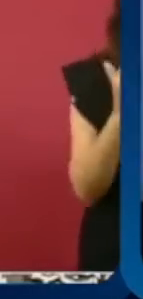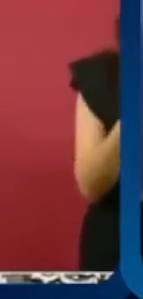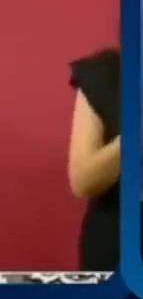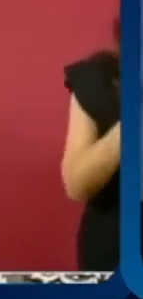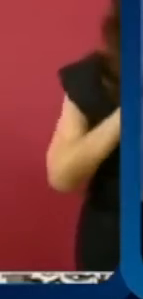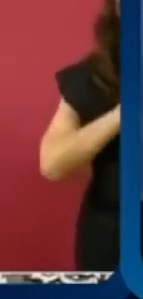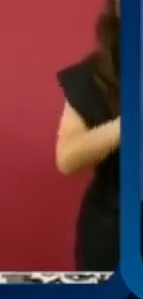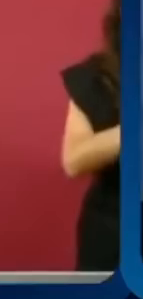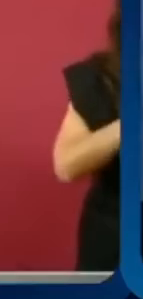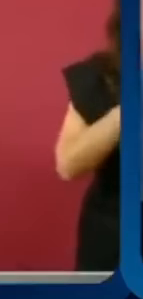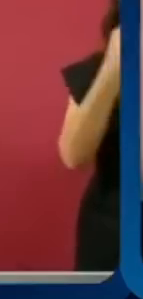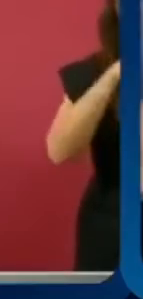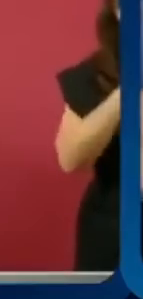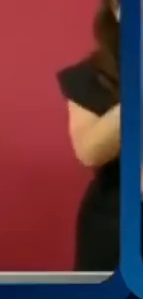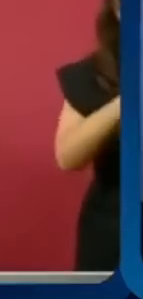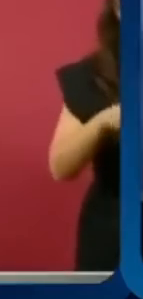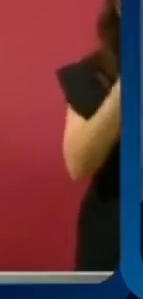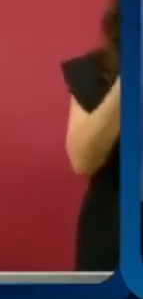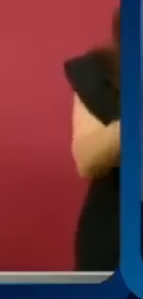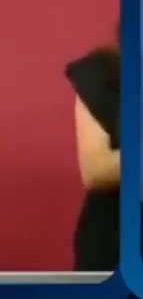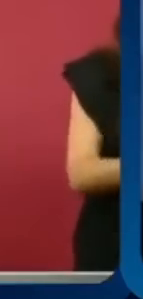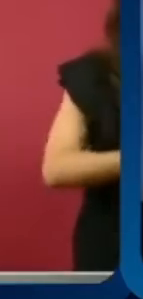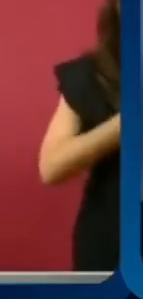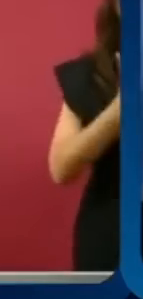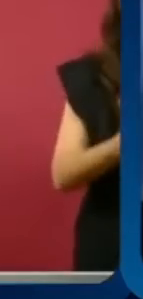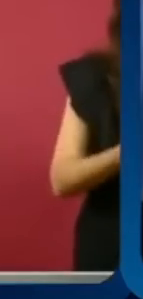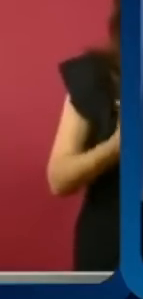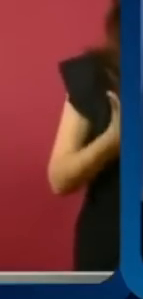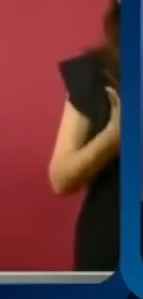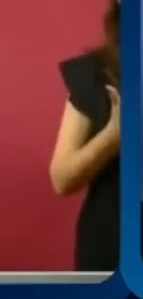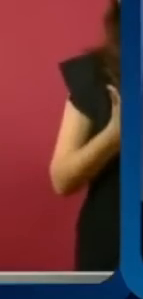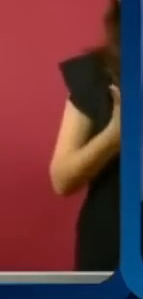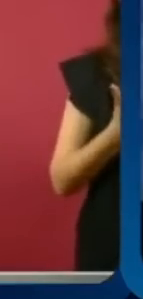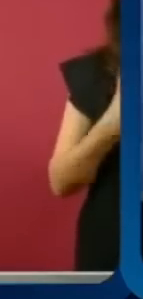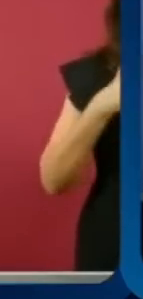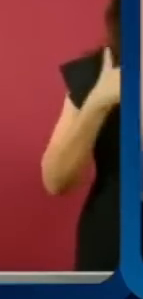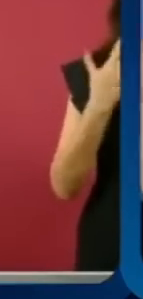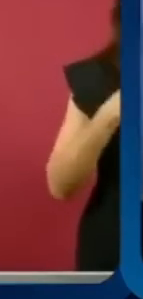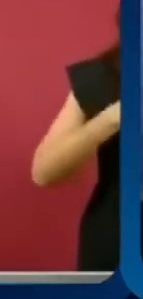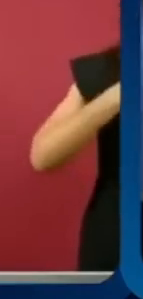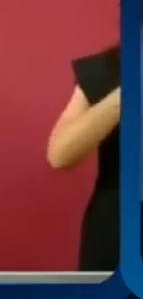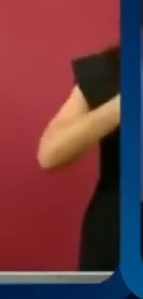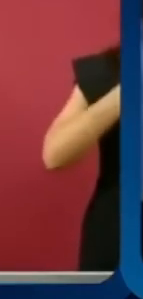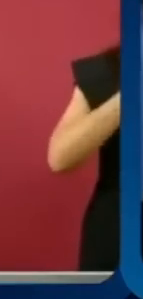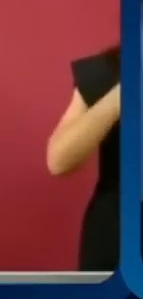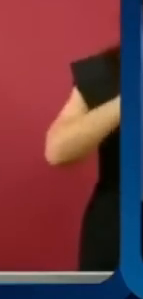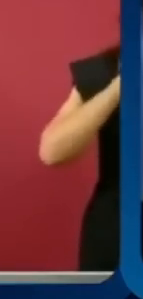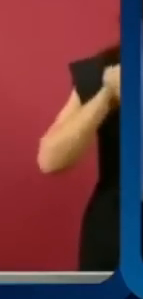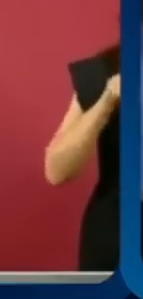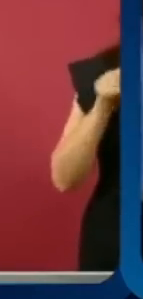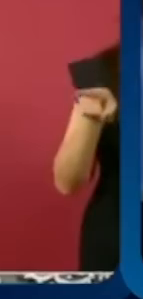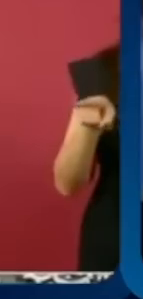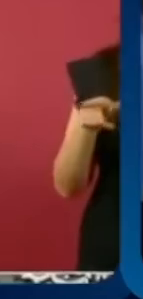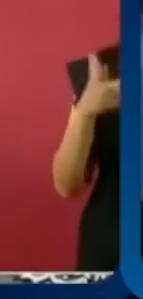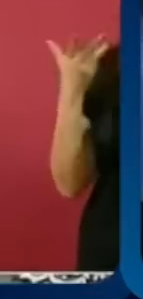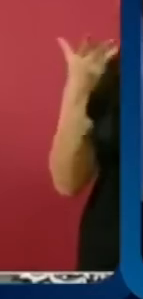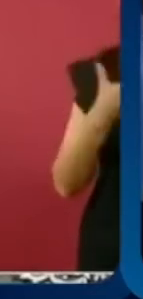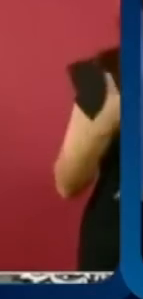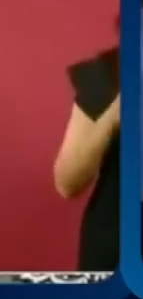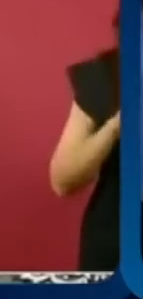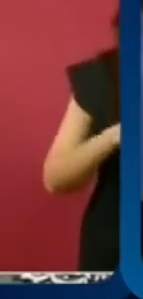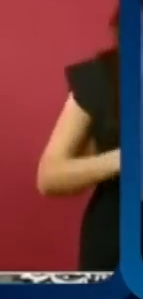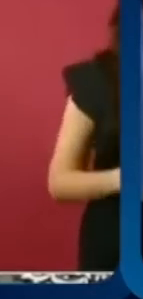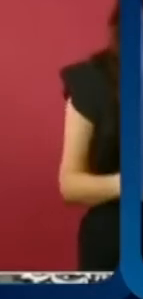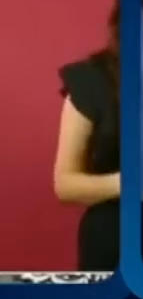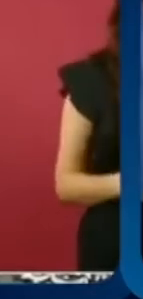Unidos, la gente quiere otras alternativas. Ahora que comienza la desdolarización en diferentes